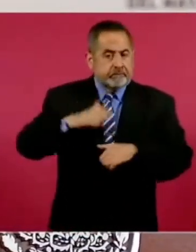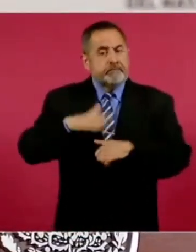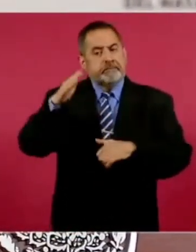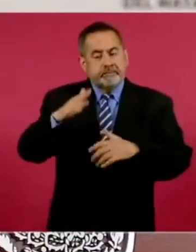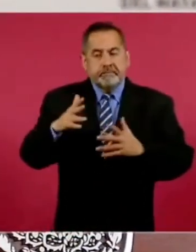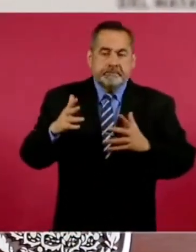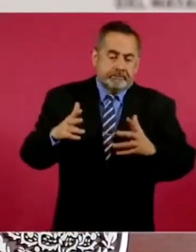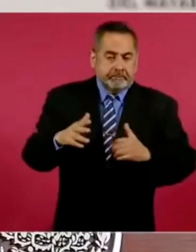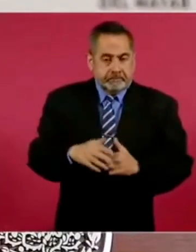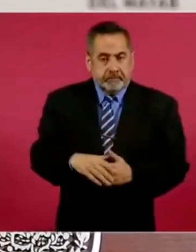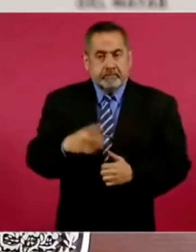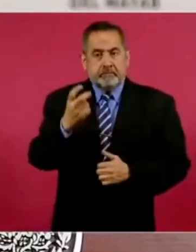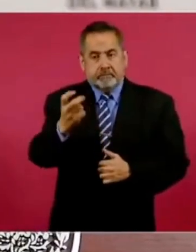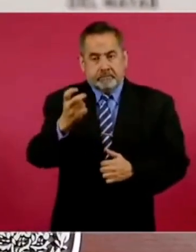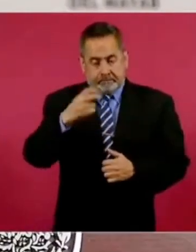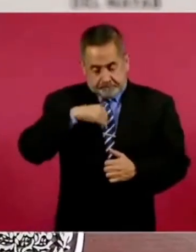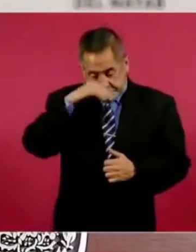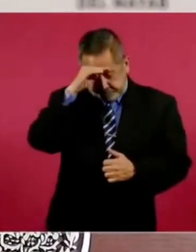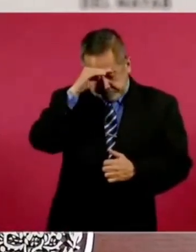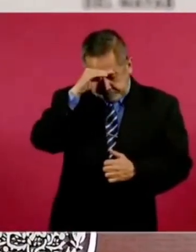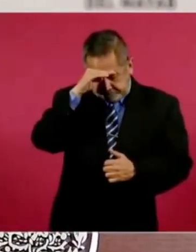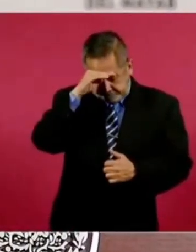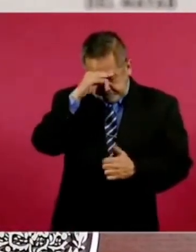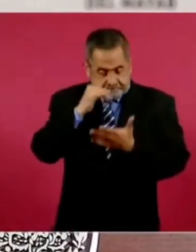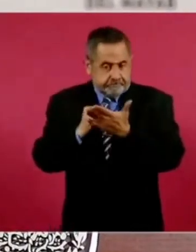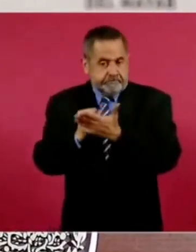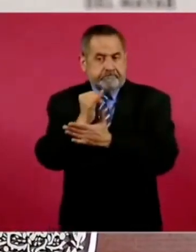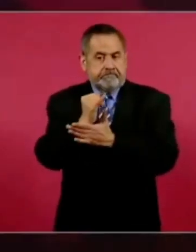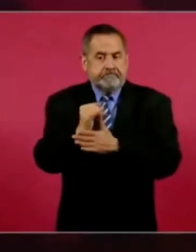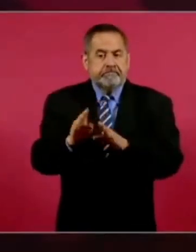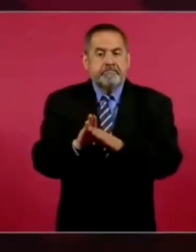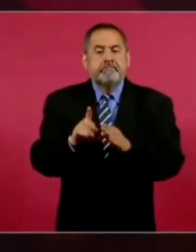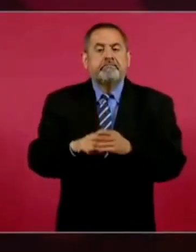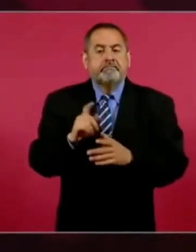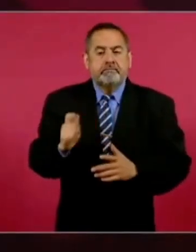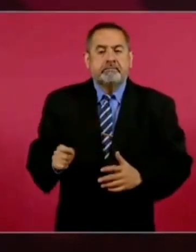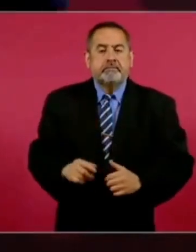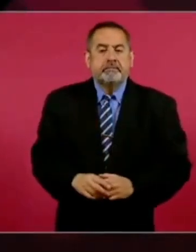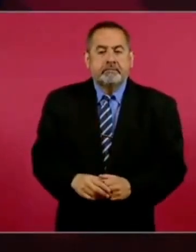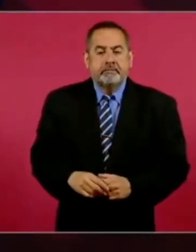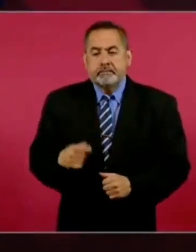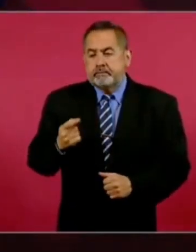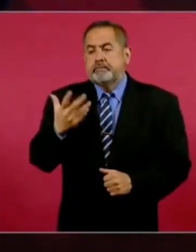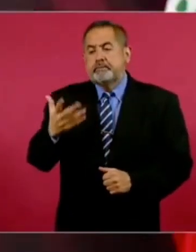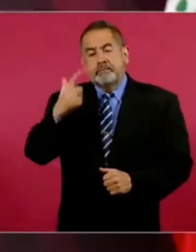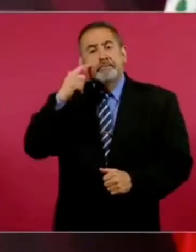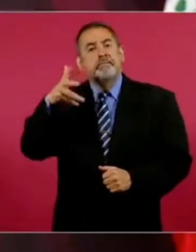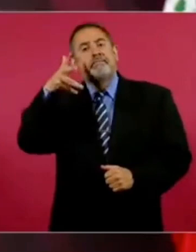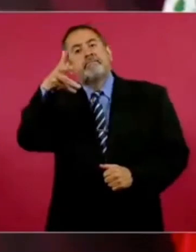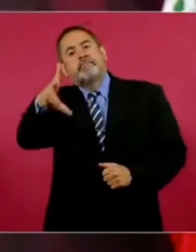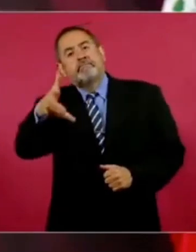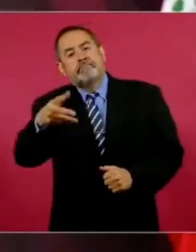hay que definir qué hacer hacia adelante.